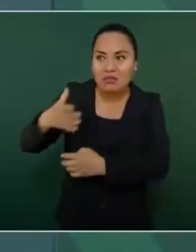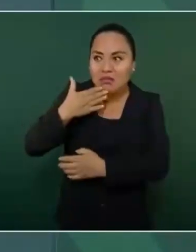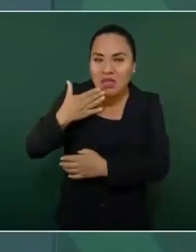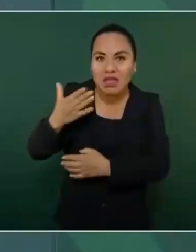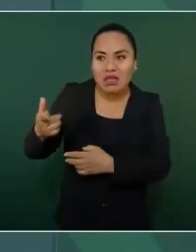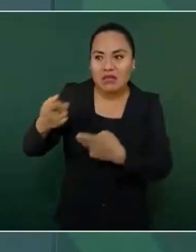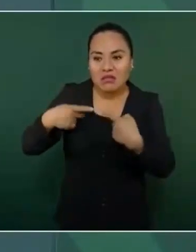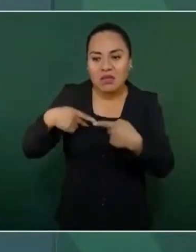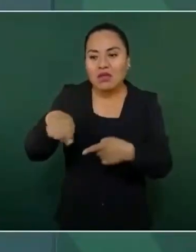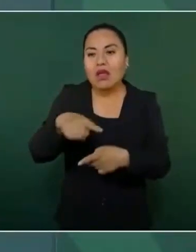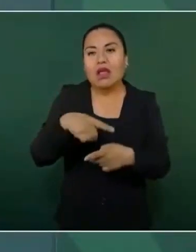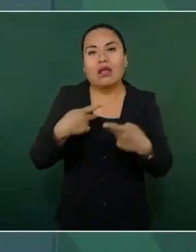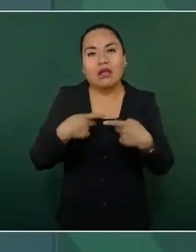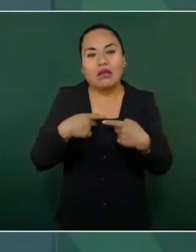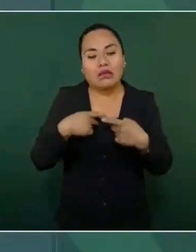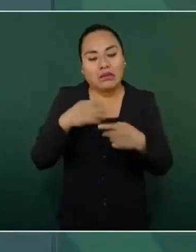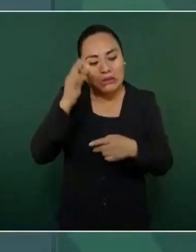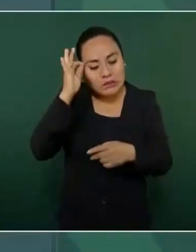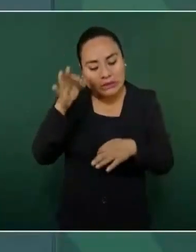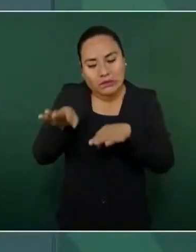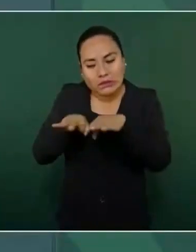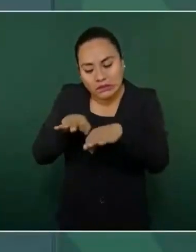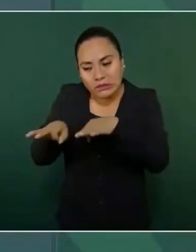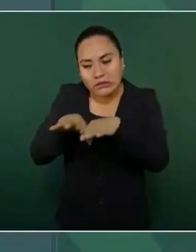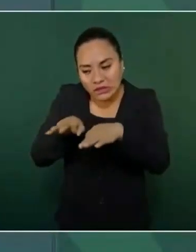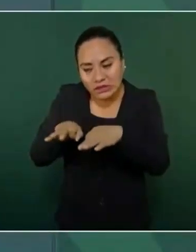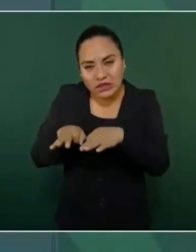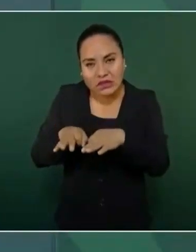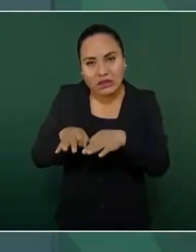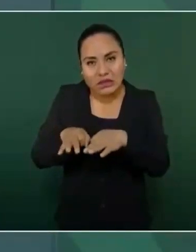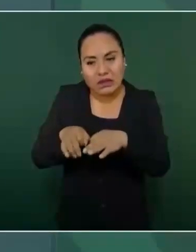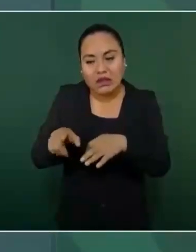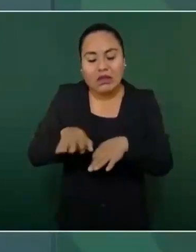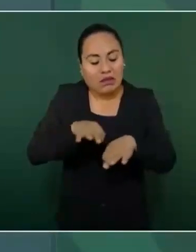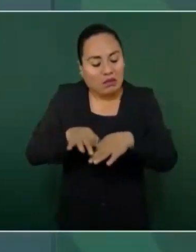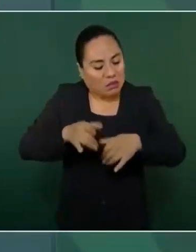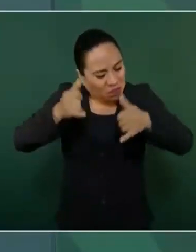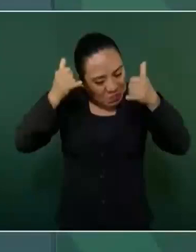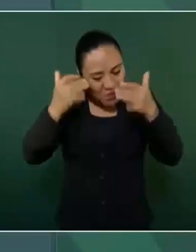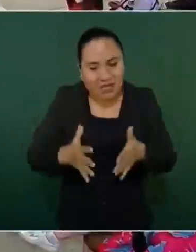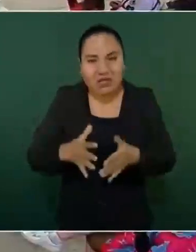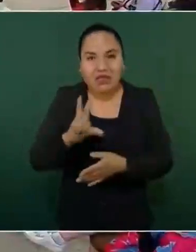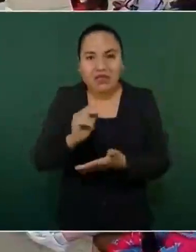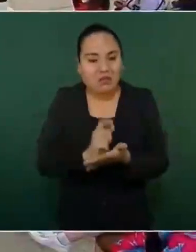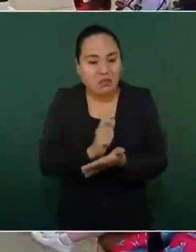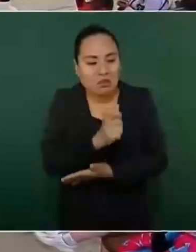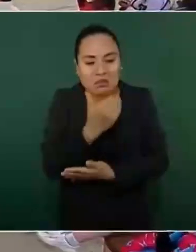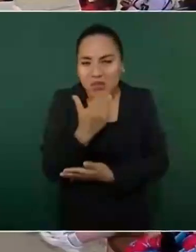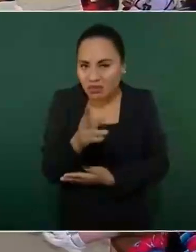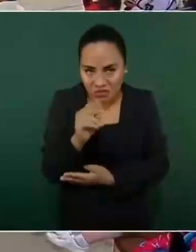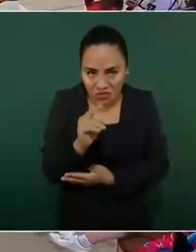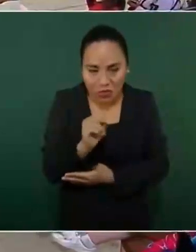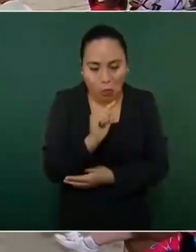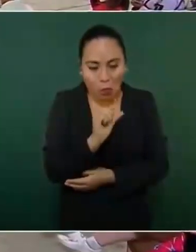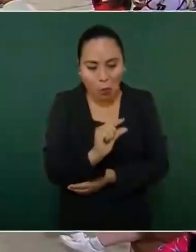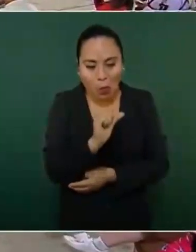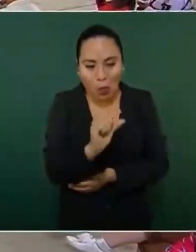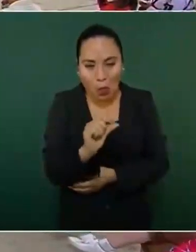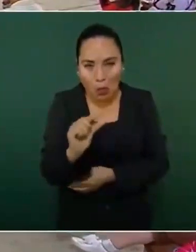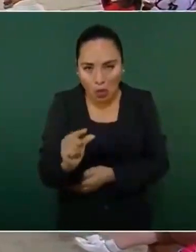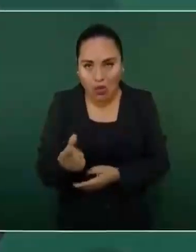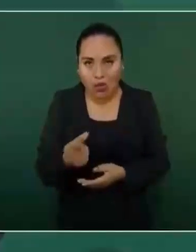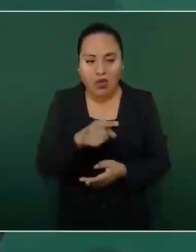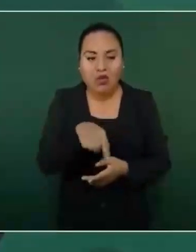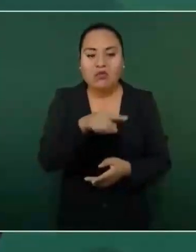los trabajadores, para no pagarles bien, para no garantizarles sus prestaciones